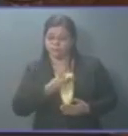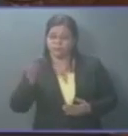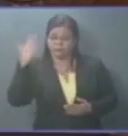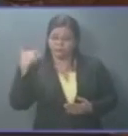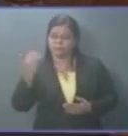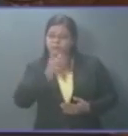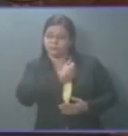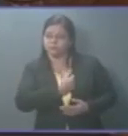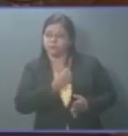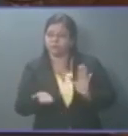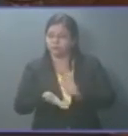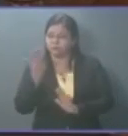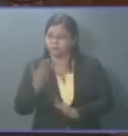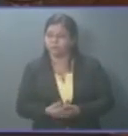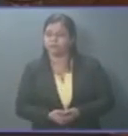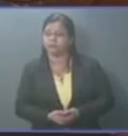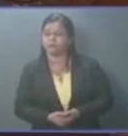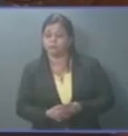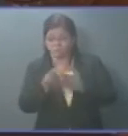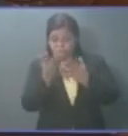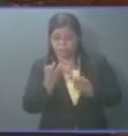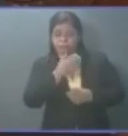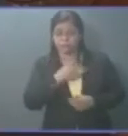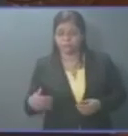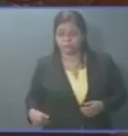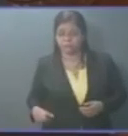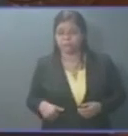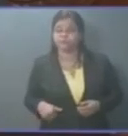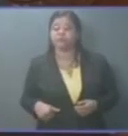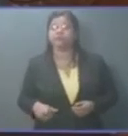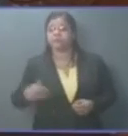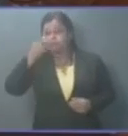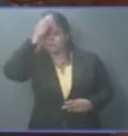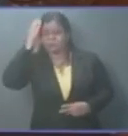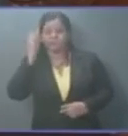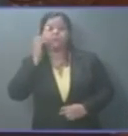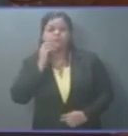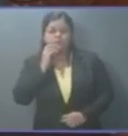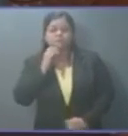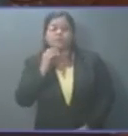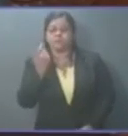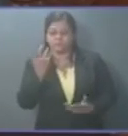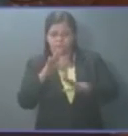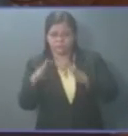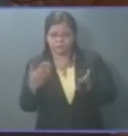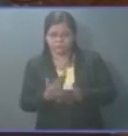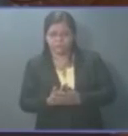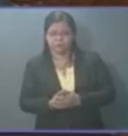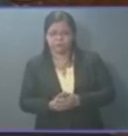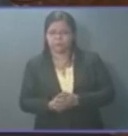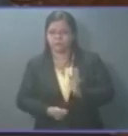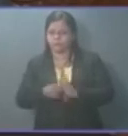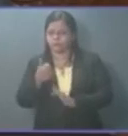más, y para que se entere el señor presidente, el inquilino en casa presidencial, no nos costó 75 mil